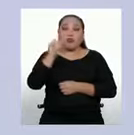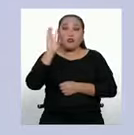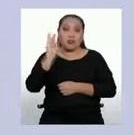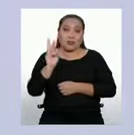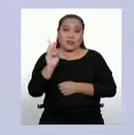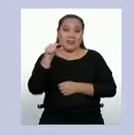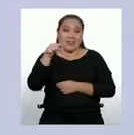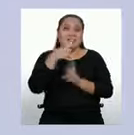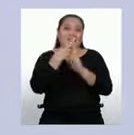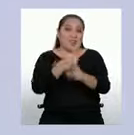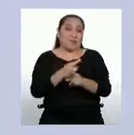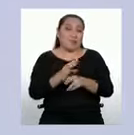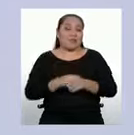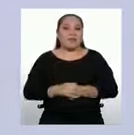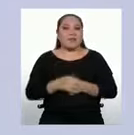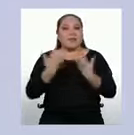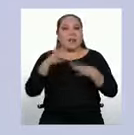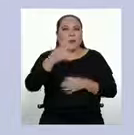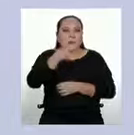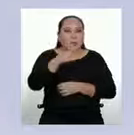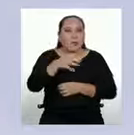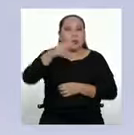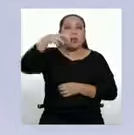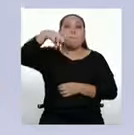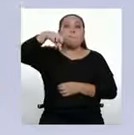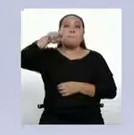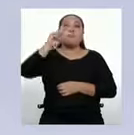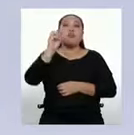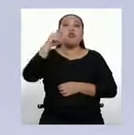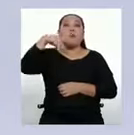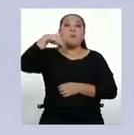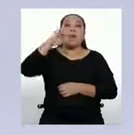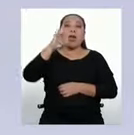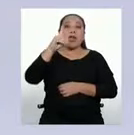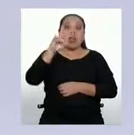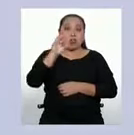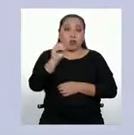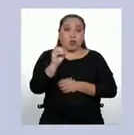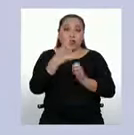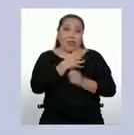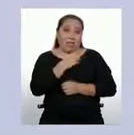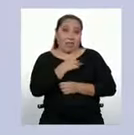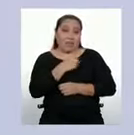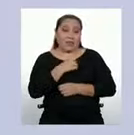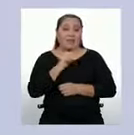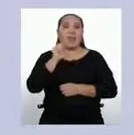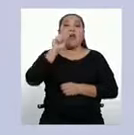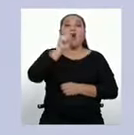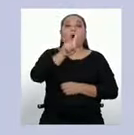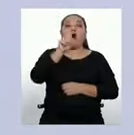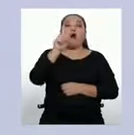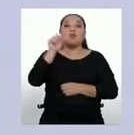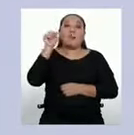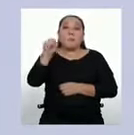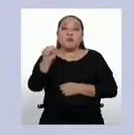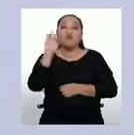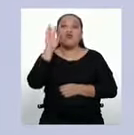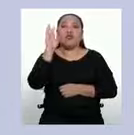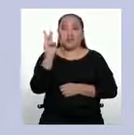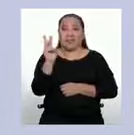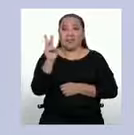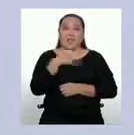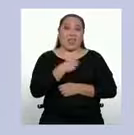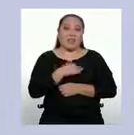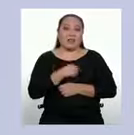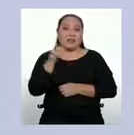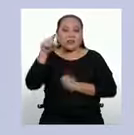Ya tenemos la respuesta. Nuestro promedio de edades es de 11,6 años. Te cuento que en este segmento no